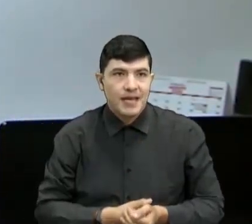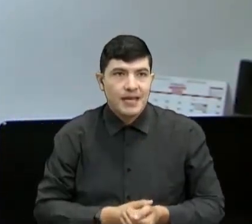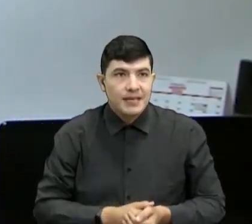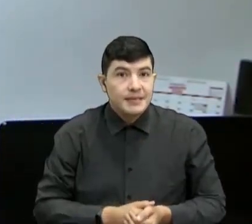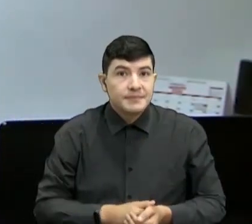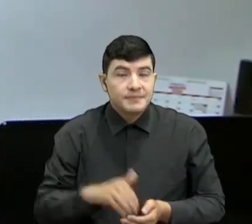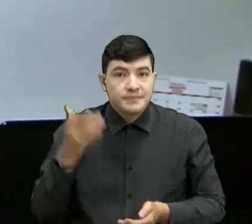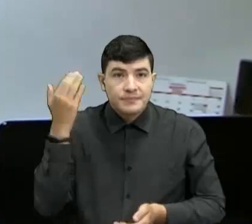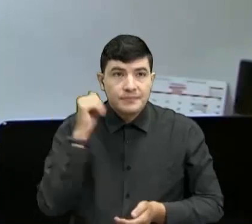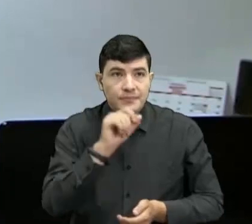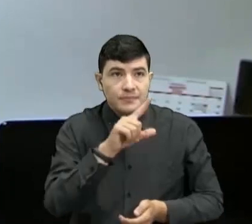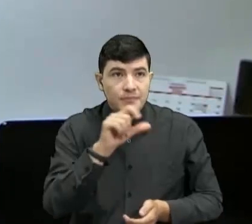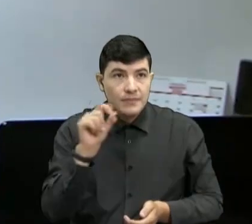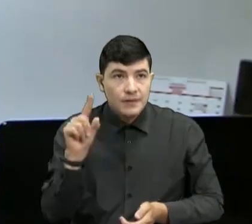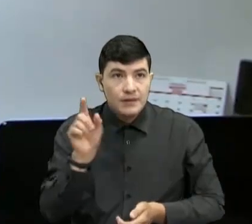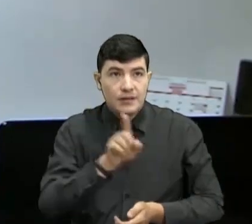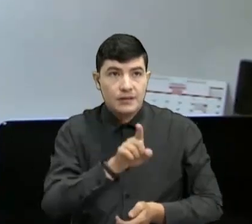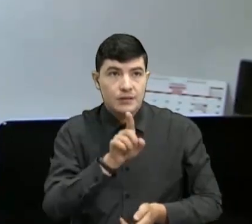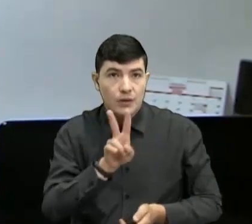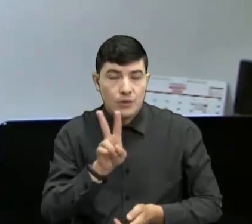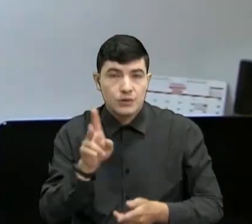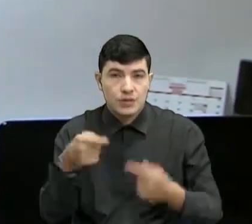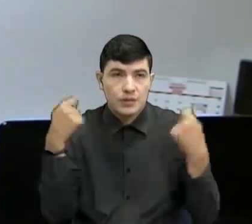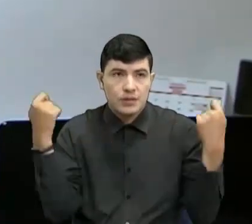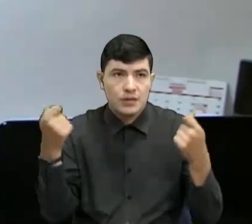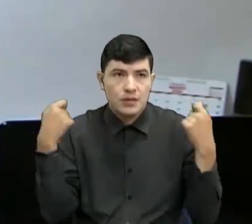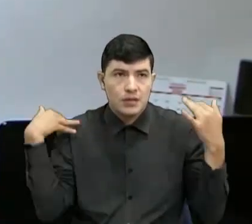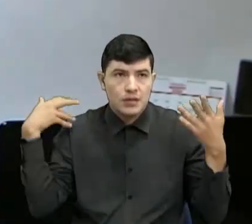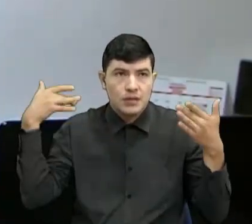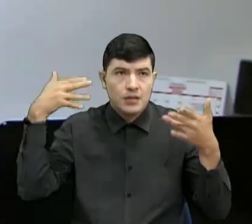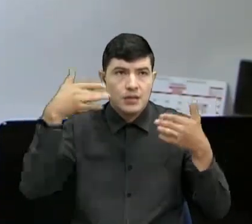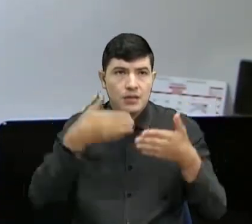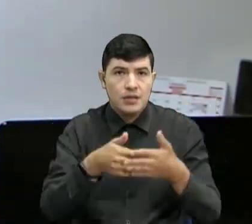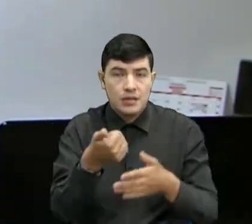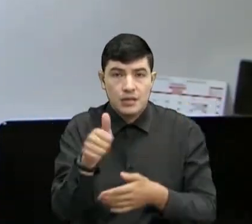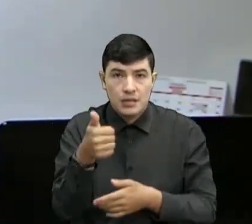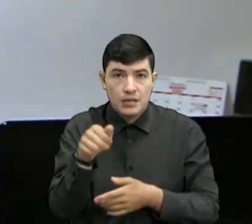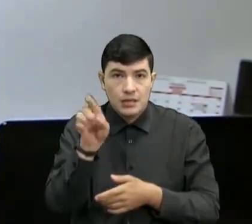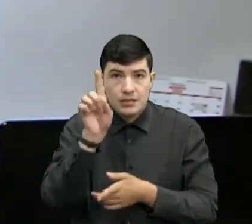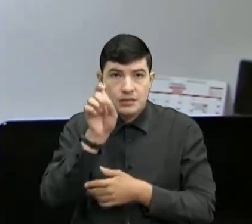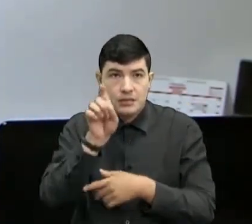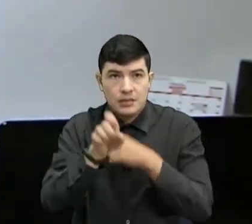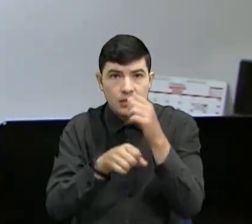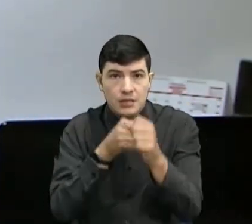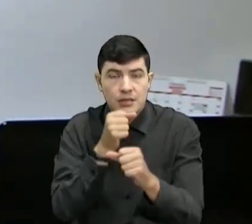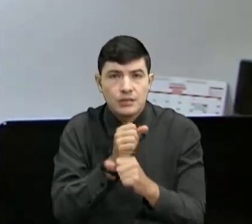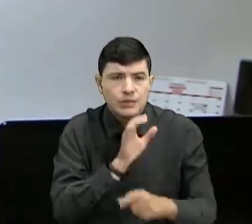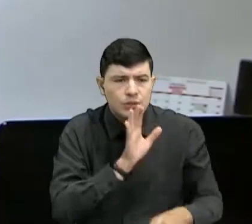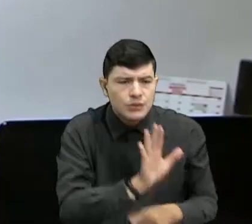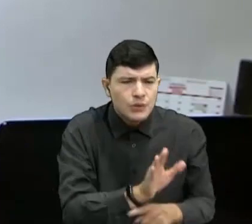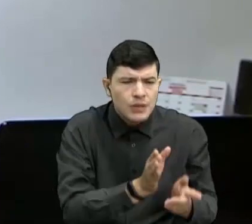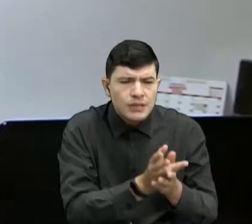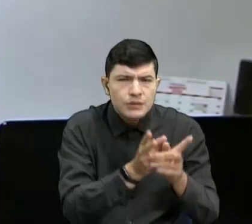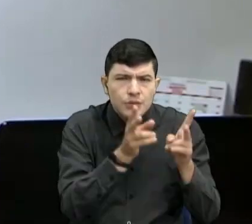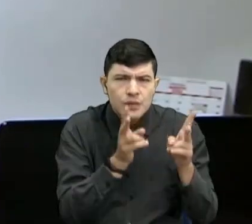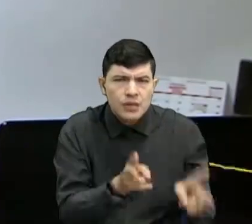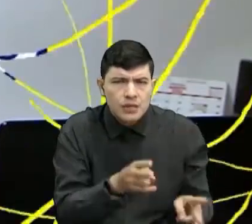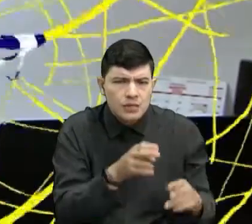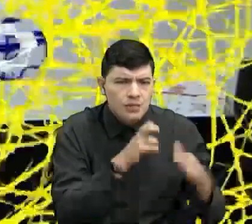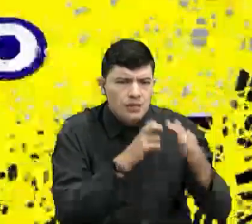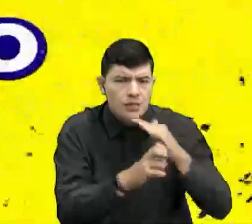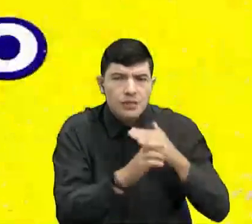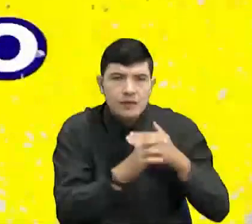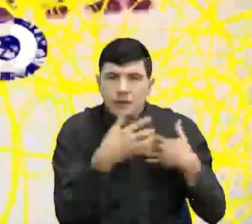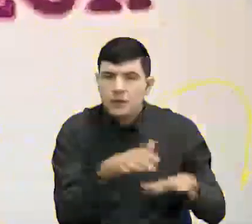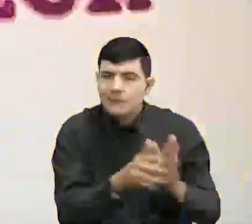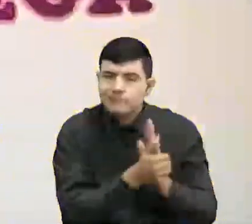promociones que hemos sacado durante estos 16 años, nuestros niños han brillado con luz